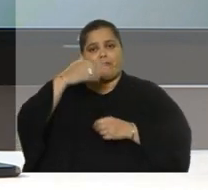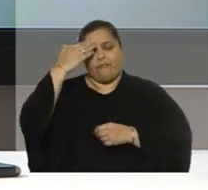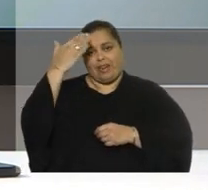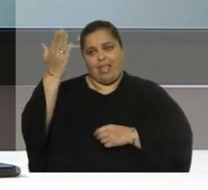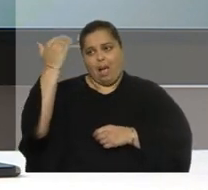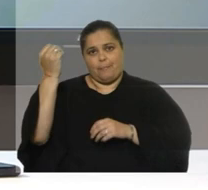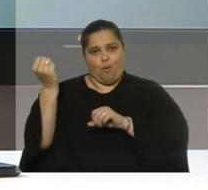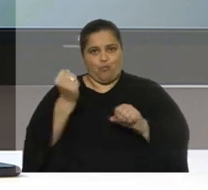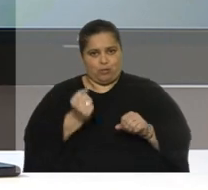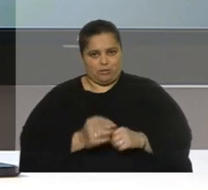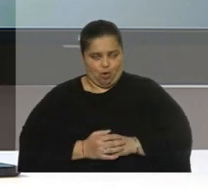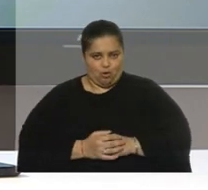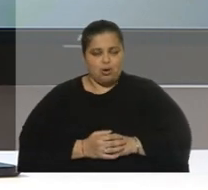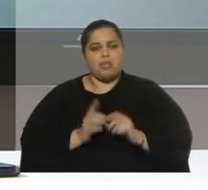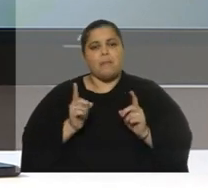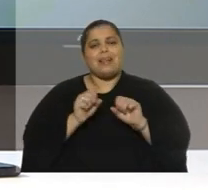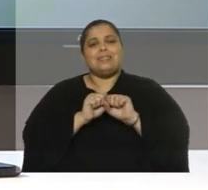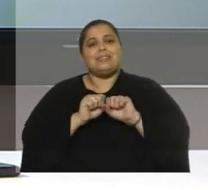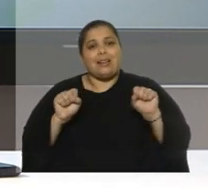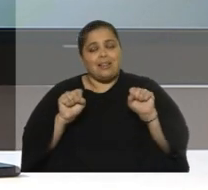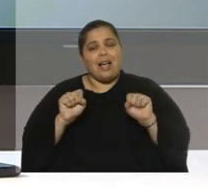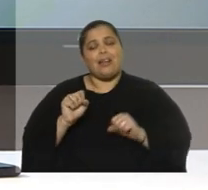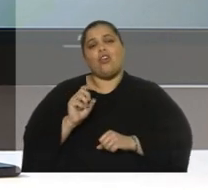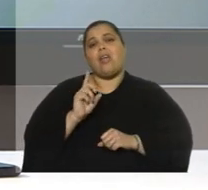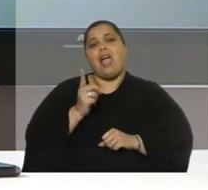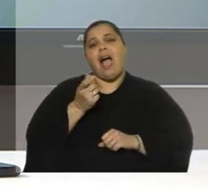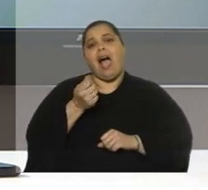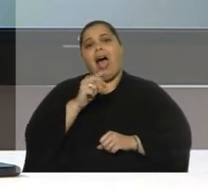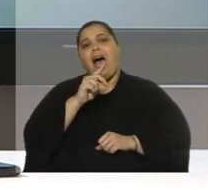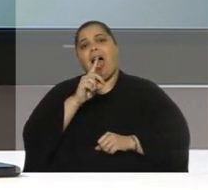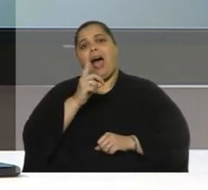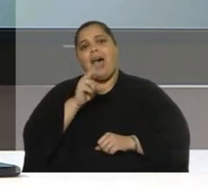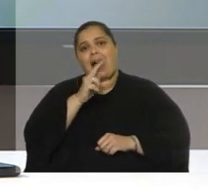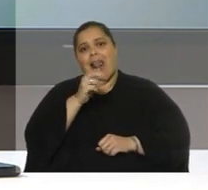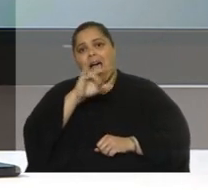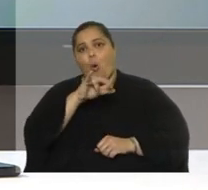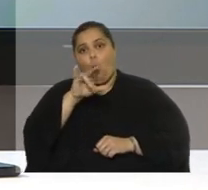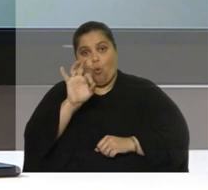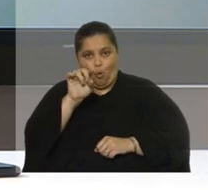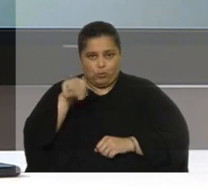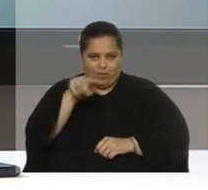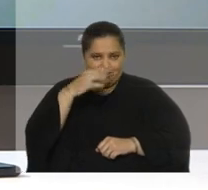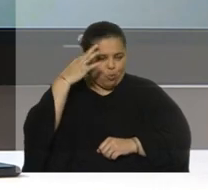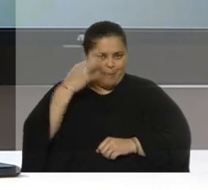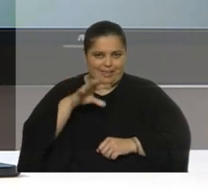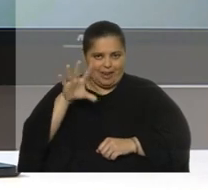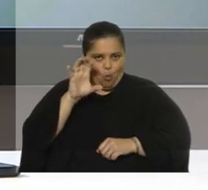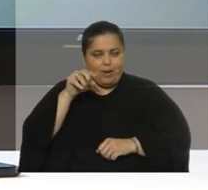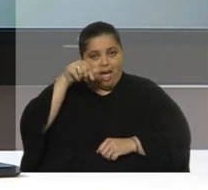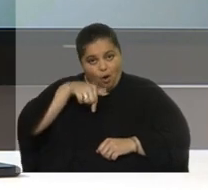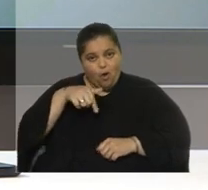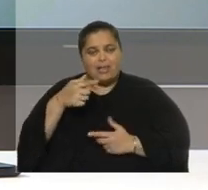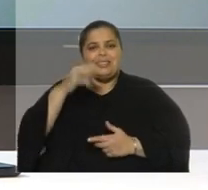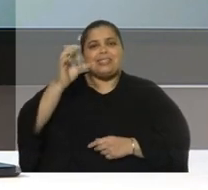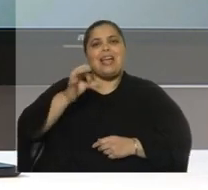su fundación, fue secretaria de José Germán Araujo, que seguramente ustedes lo recuerdan, hoy es senadora por